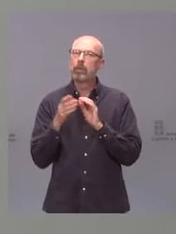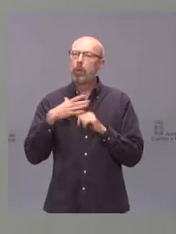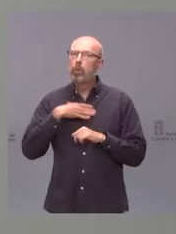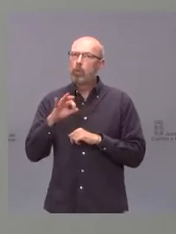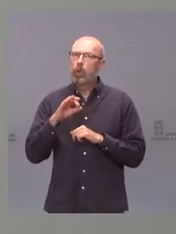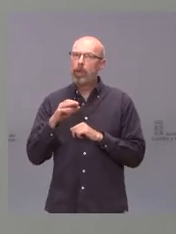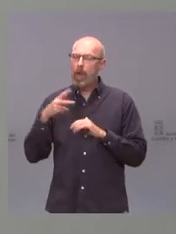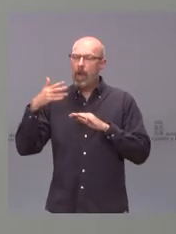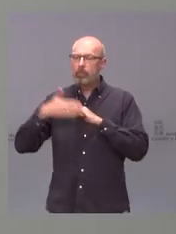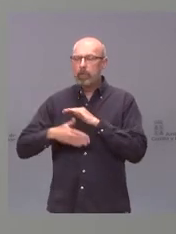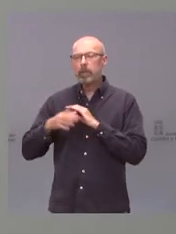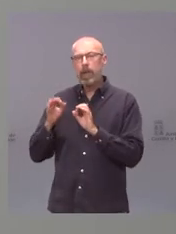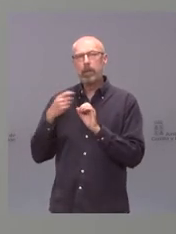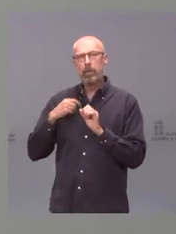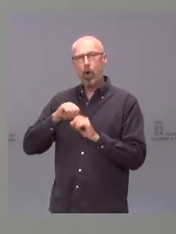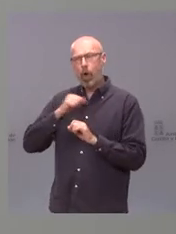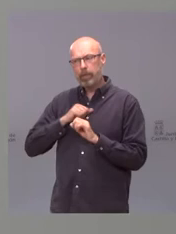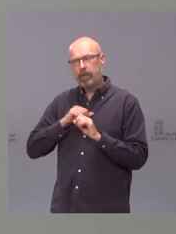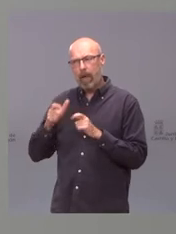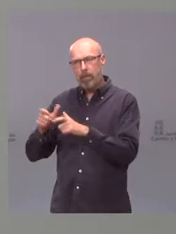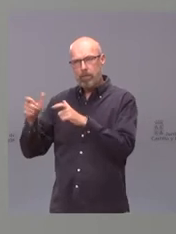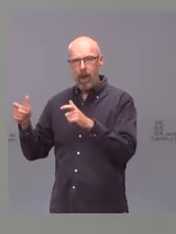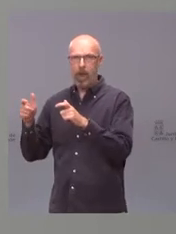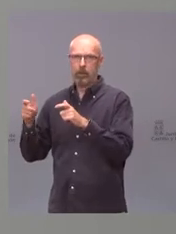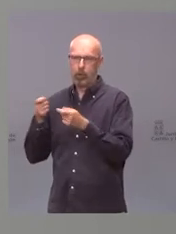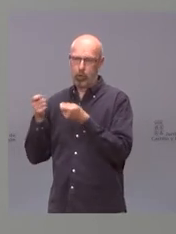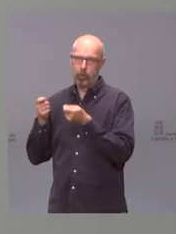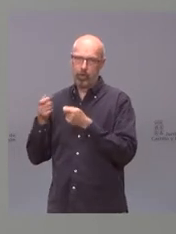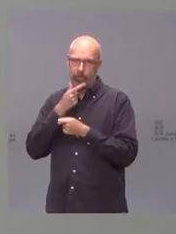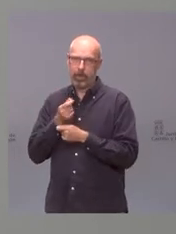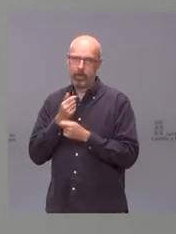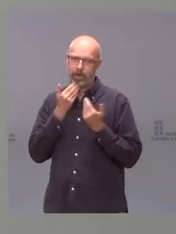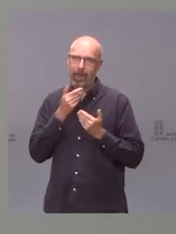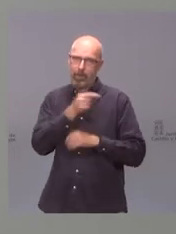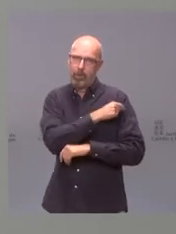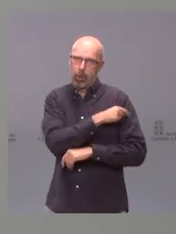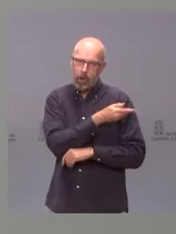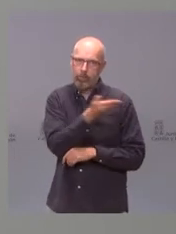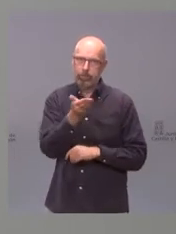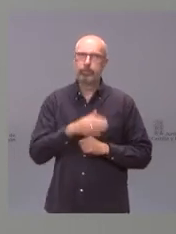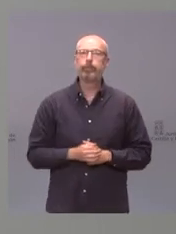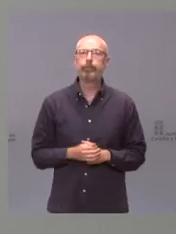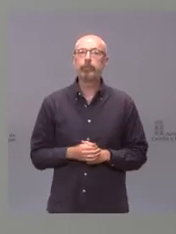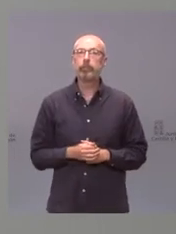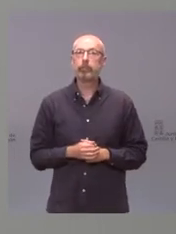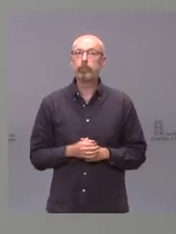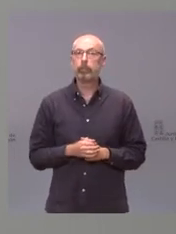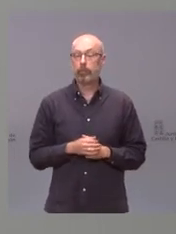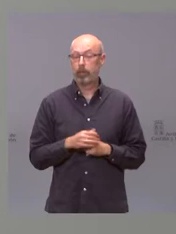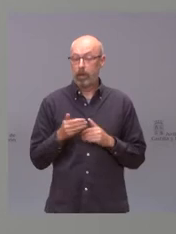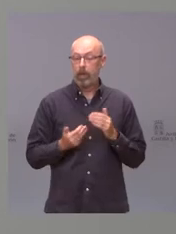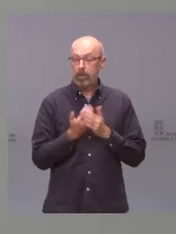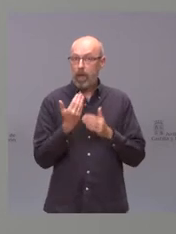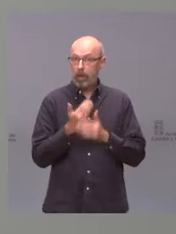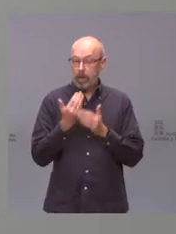hospitalizaciones tanto en planta como en la UCI. En estos días y según vayan llegando